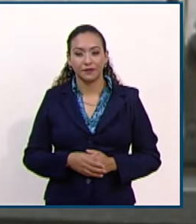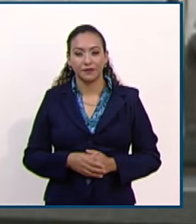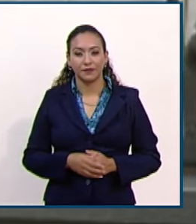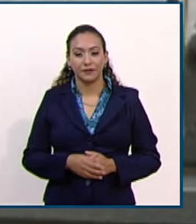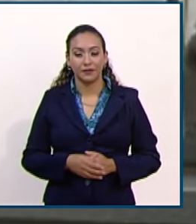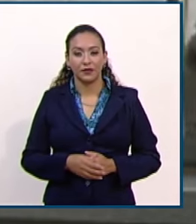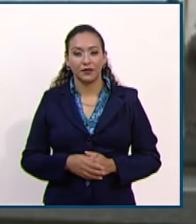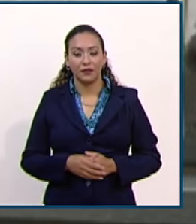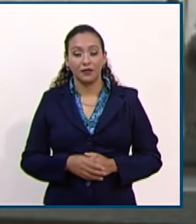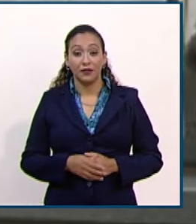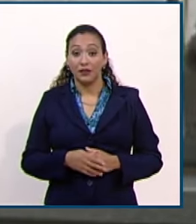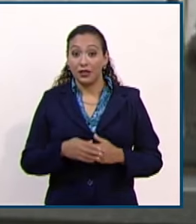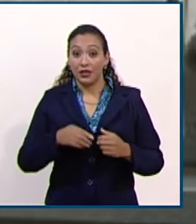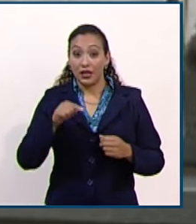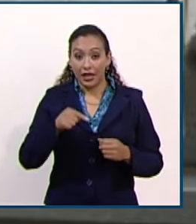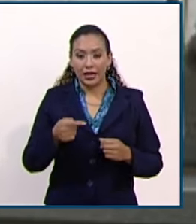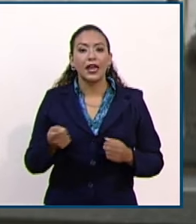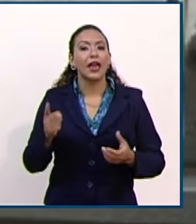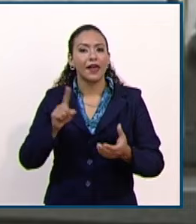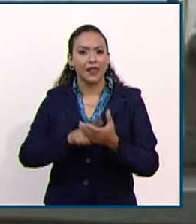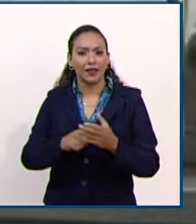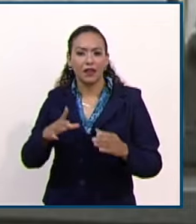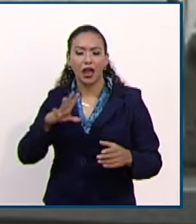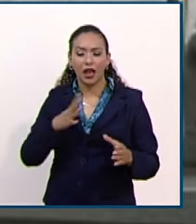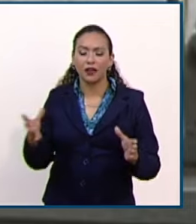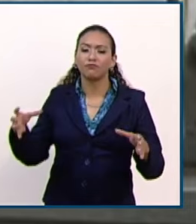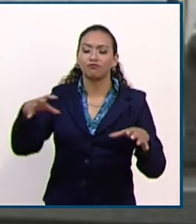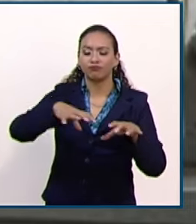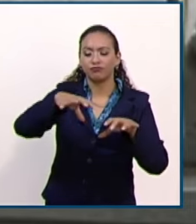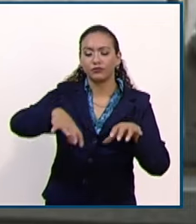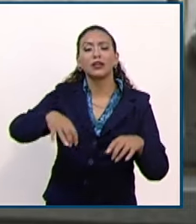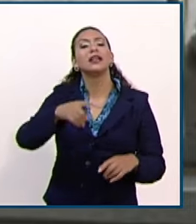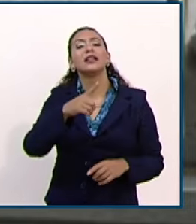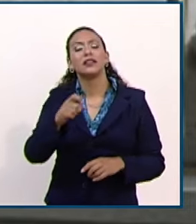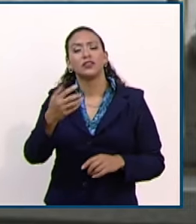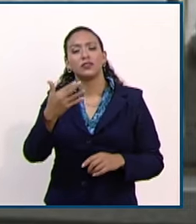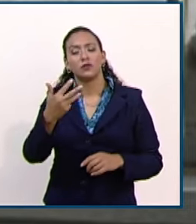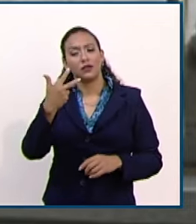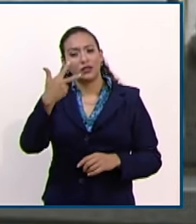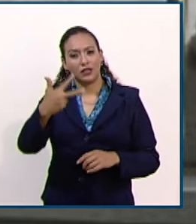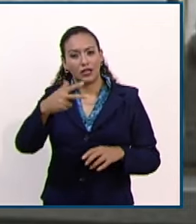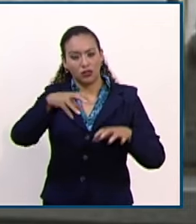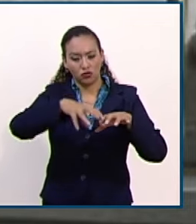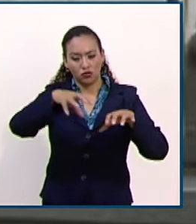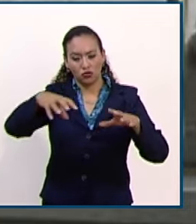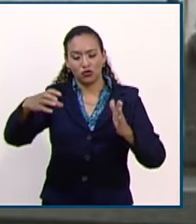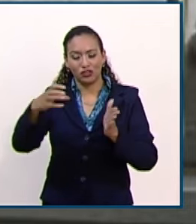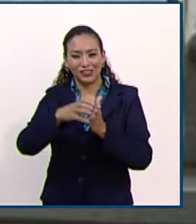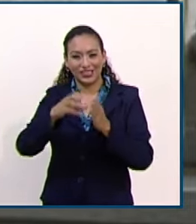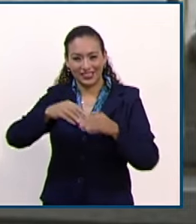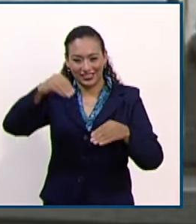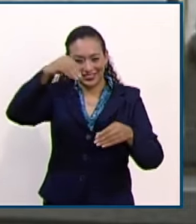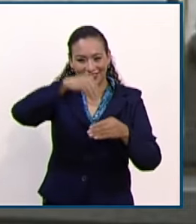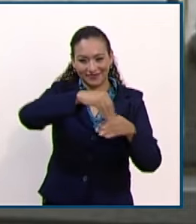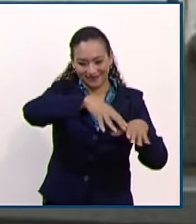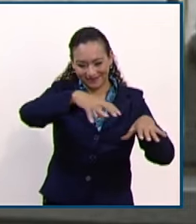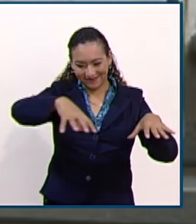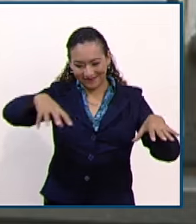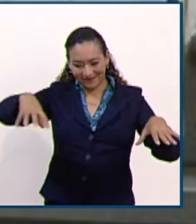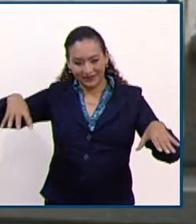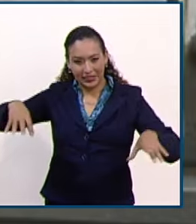En este tenor se instalarán 158 mesas de escutrinio